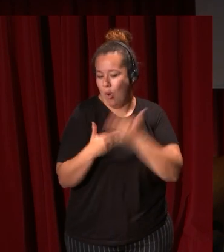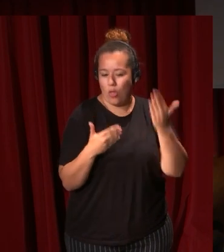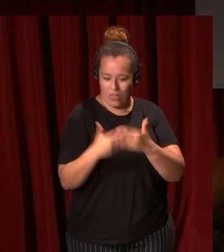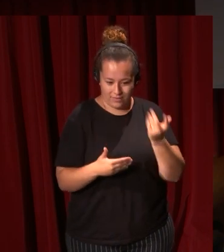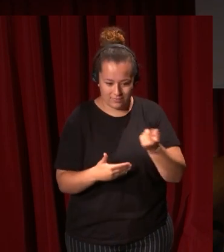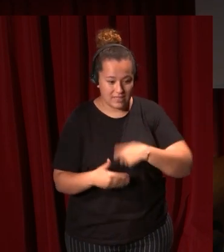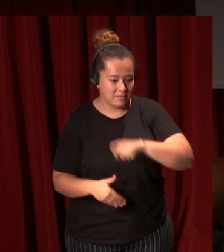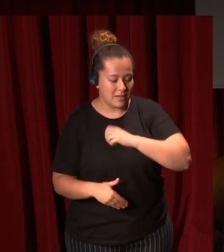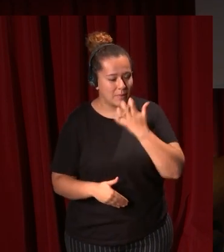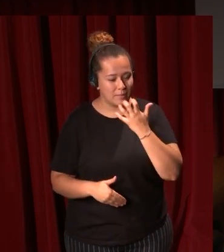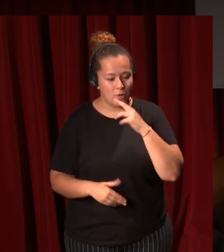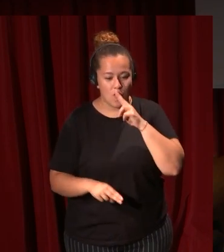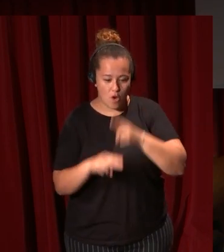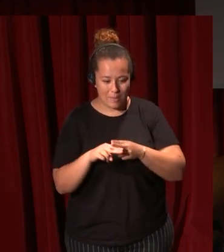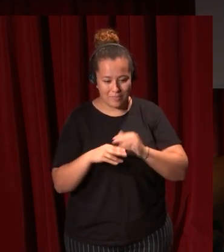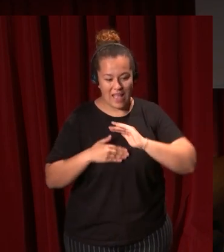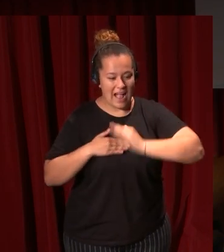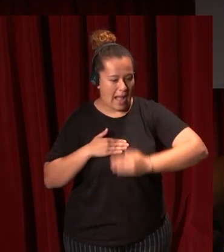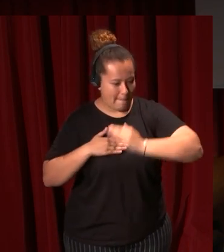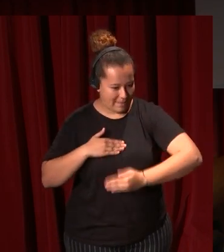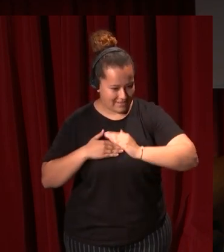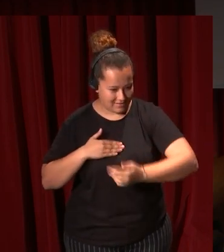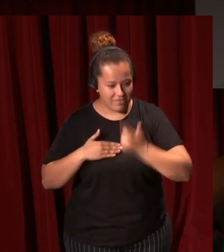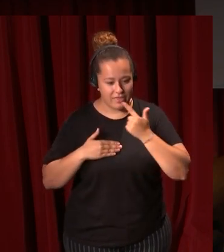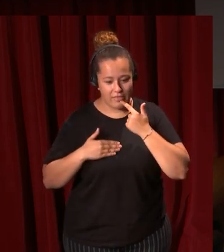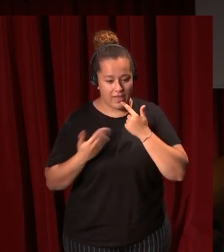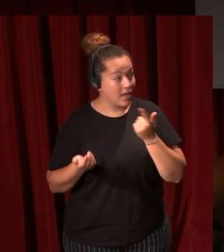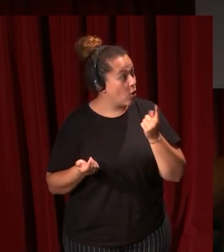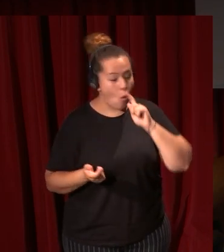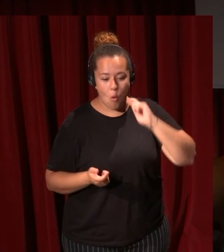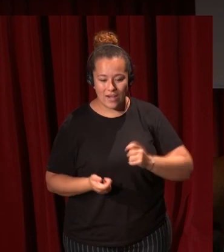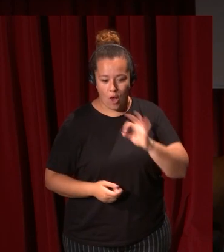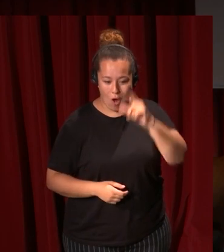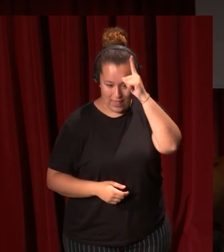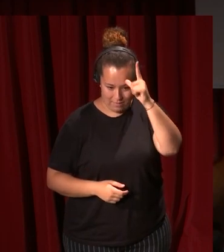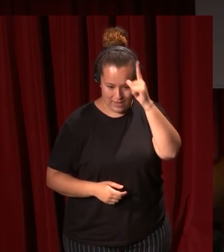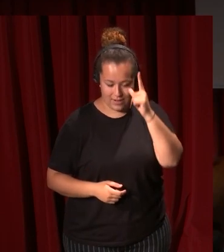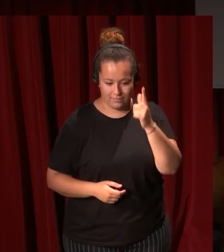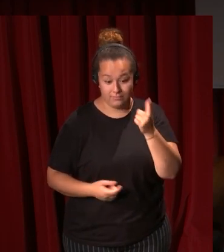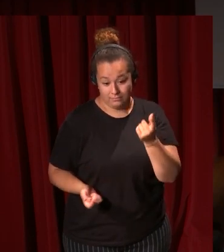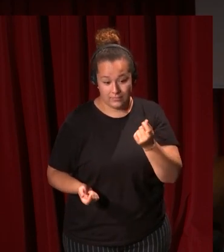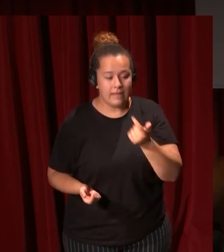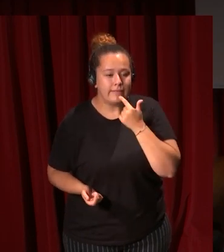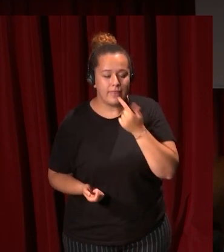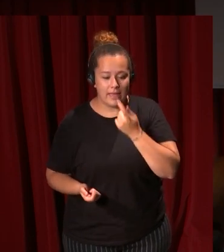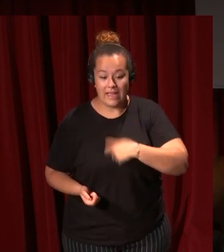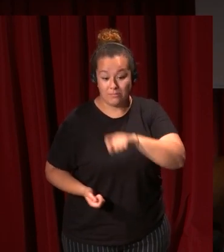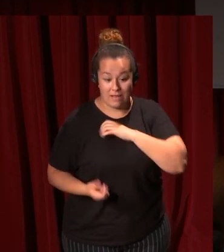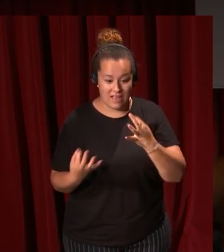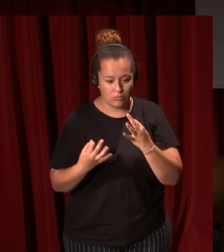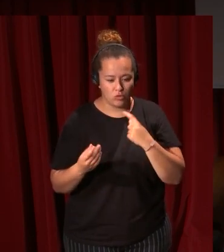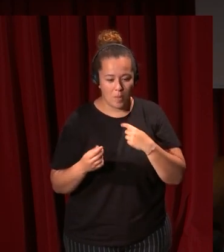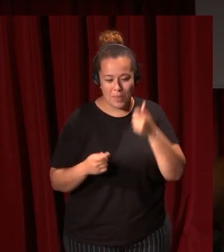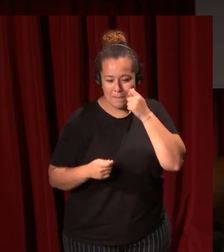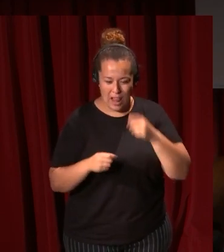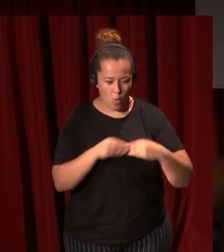España por ejemplo se llaman las capas se dice que son de Hungría o de Alemania en Inglaterra se dice que el cuero es de España o se habla de puntas españolas